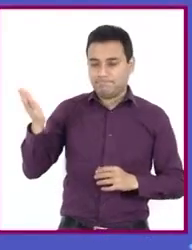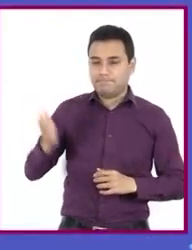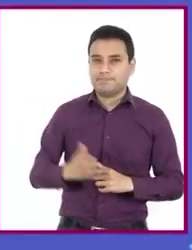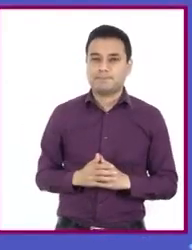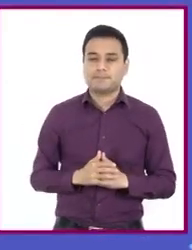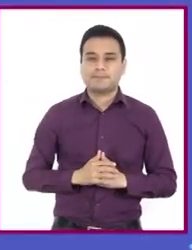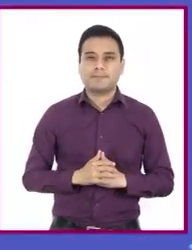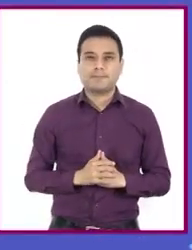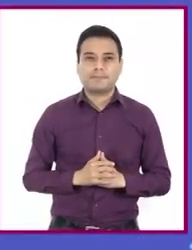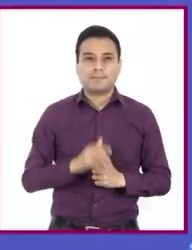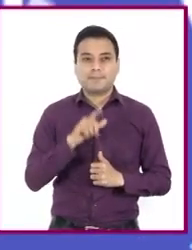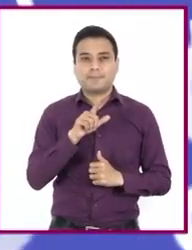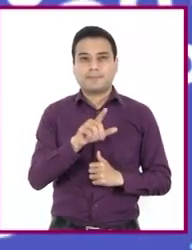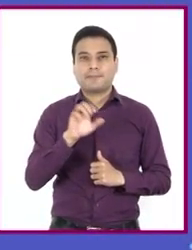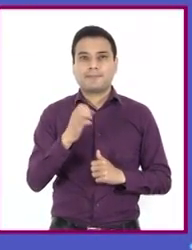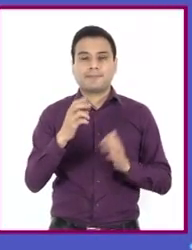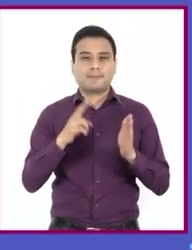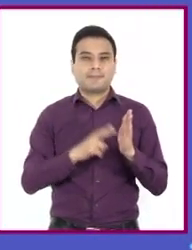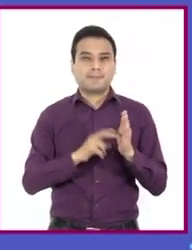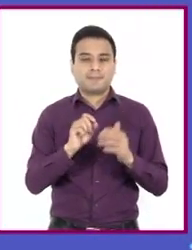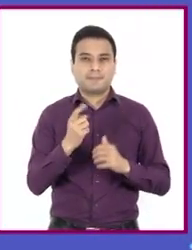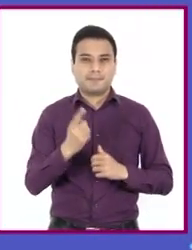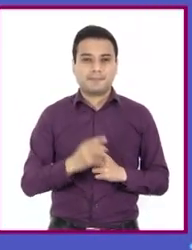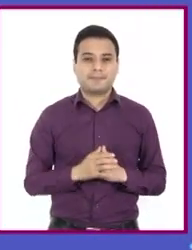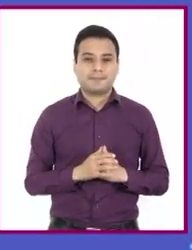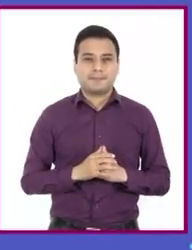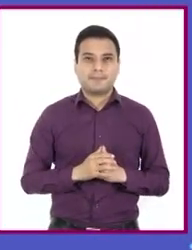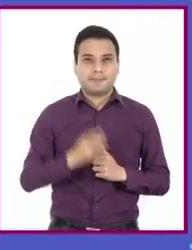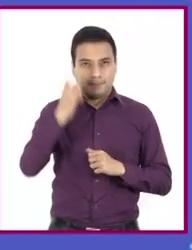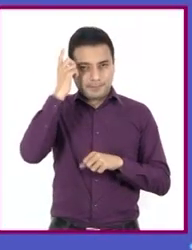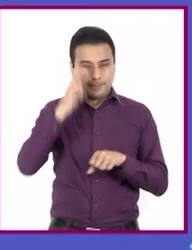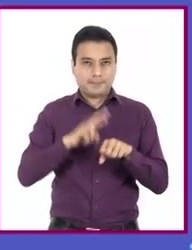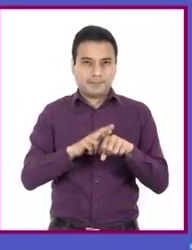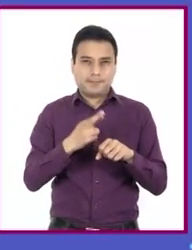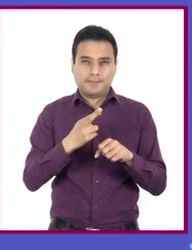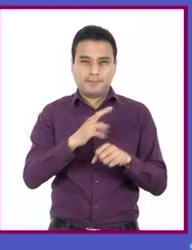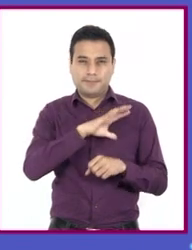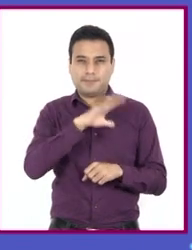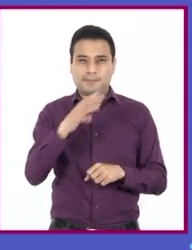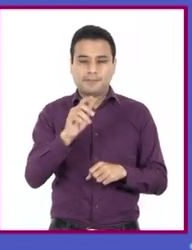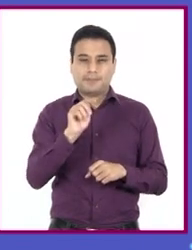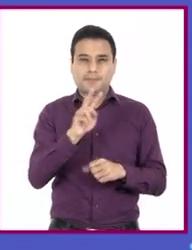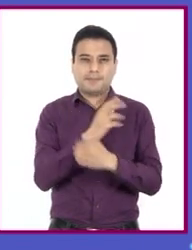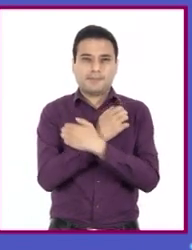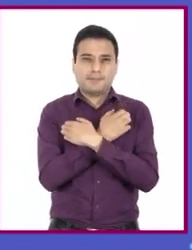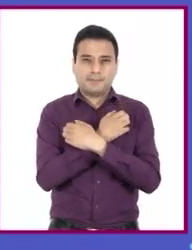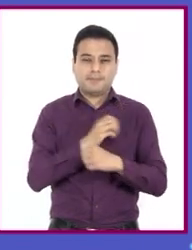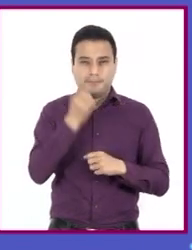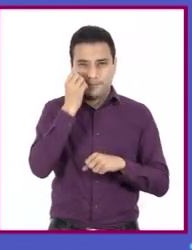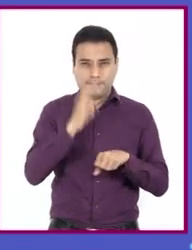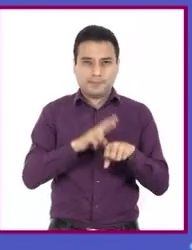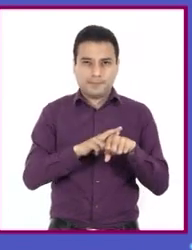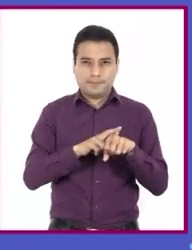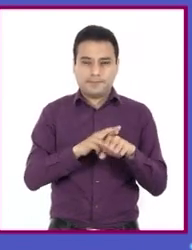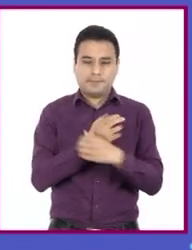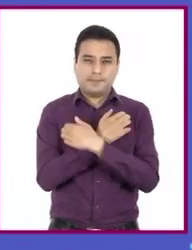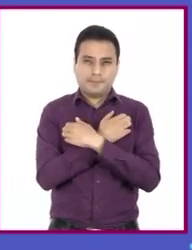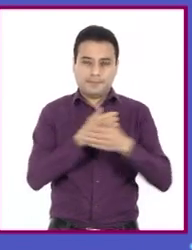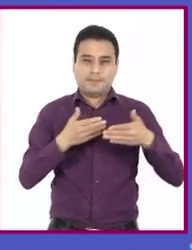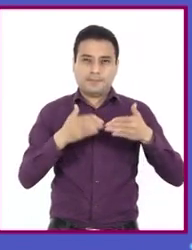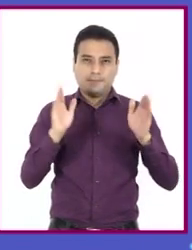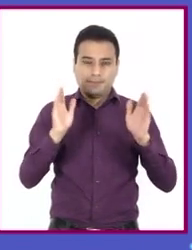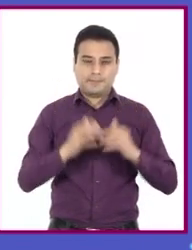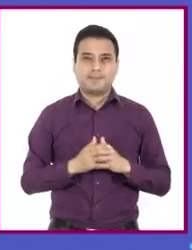17 de enero de 2021, Dirección General de Televisión Educativa, Secretaría de Educación Pública,